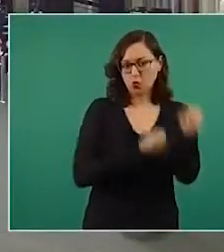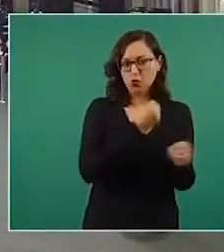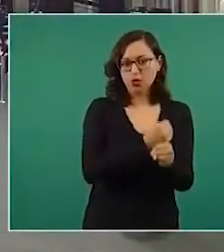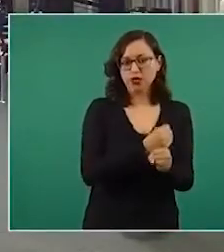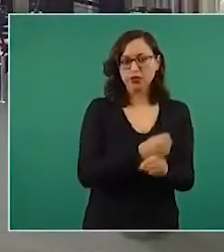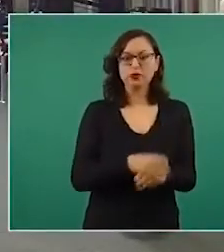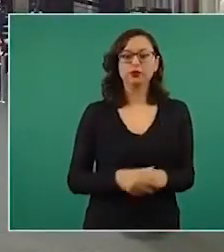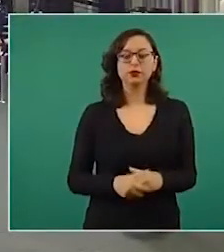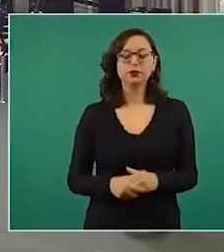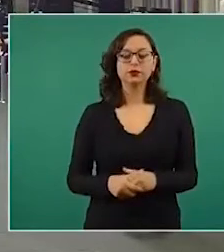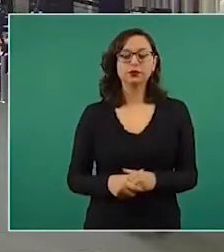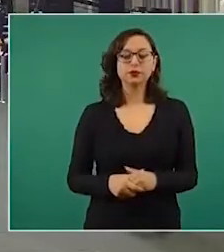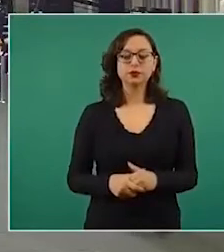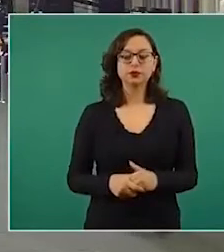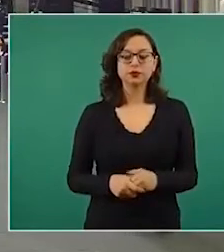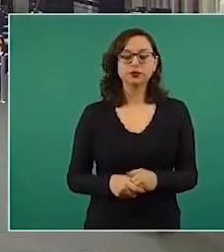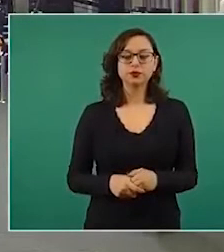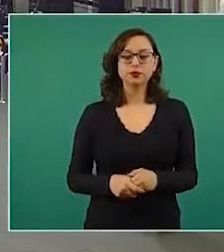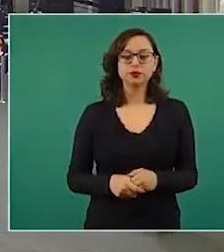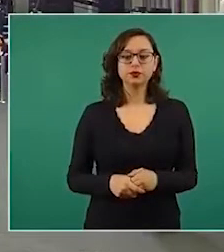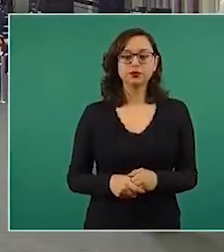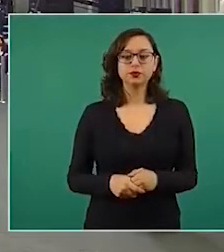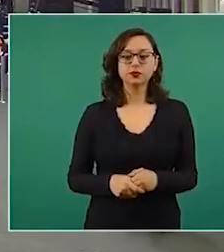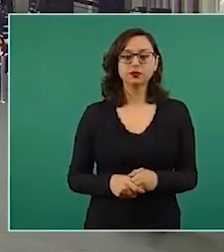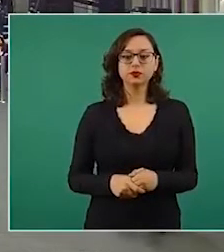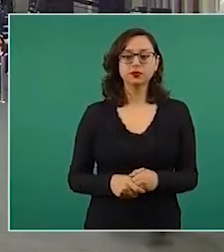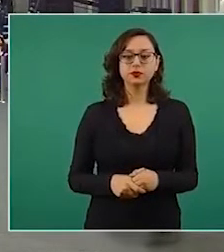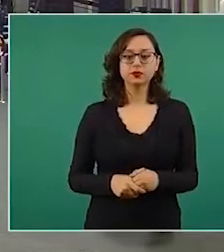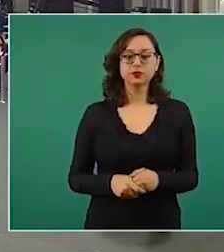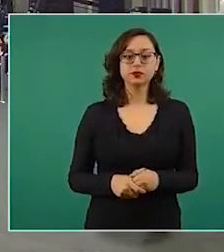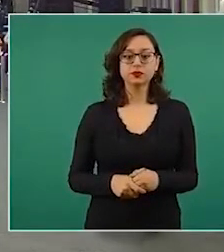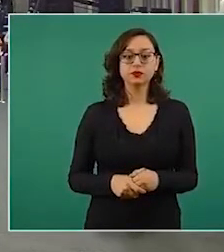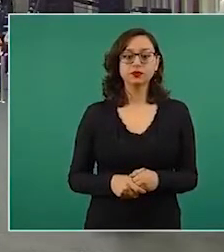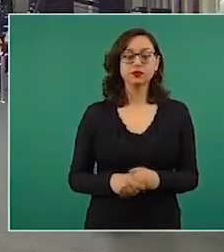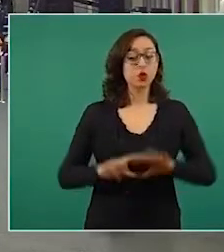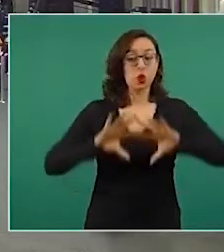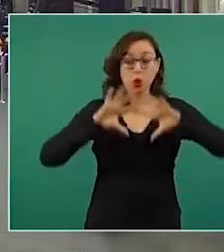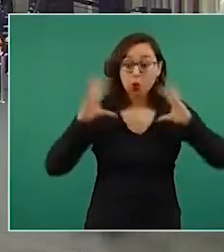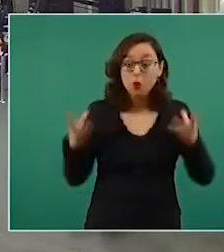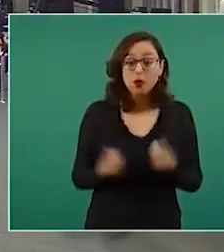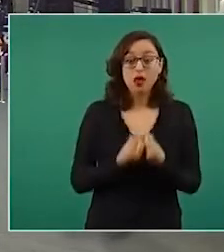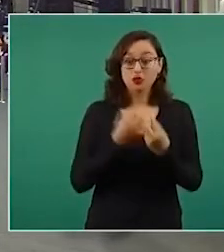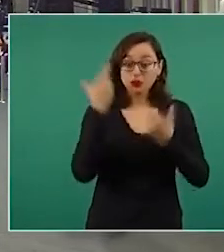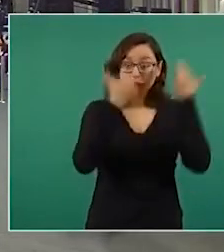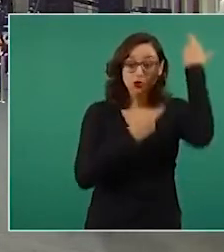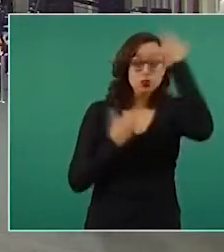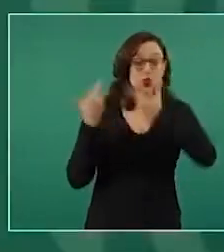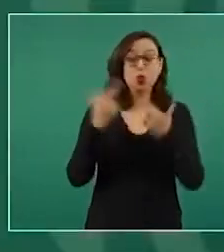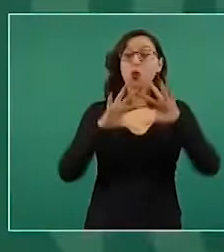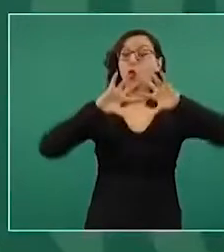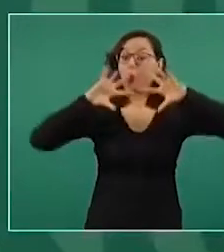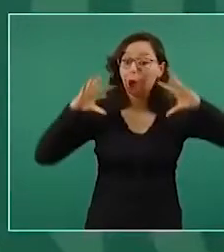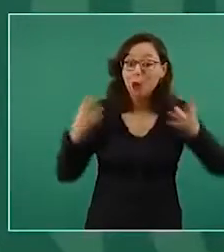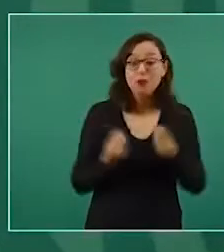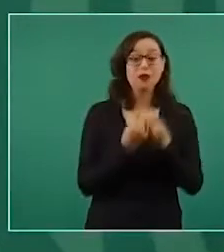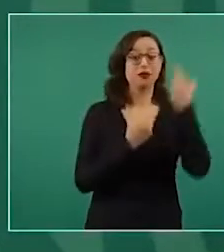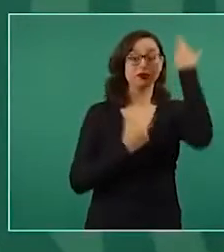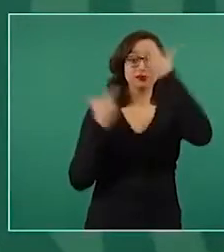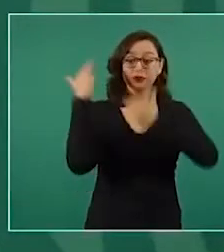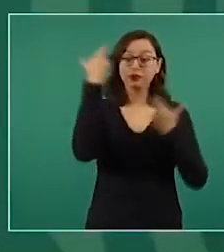¿Mande? No, se va a revisar toda la línea. Toda, toda la línea.